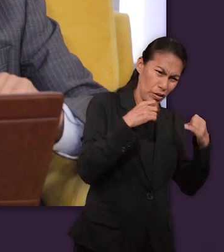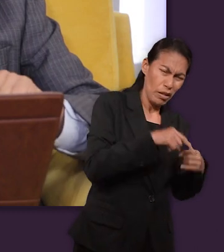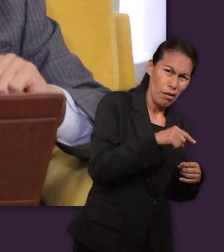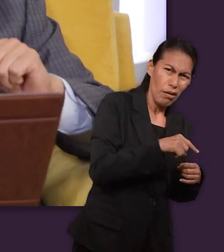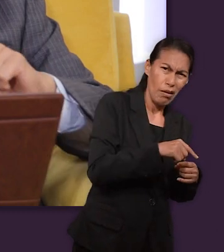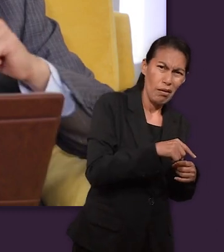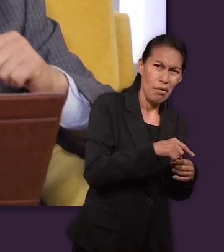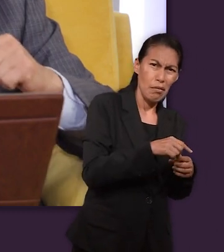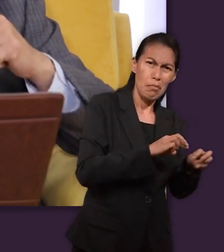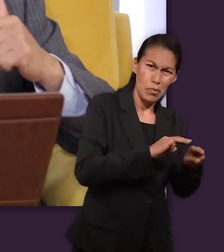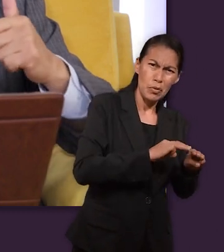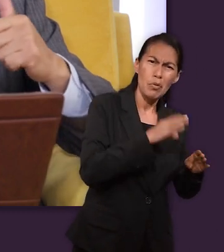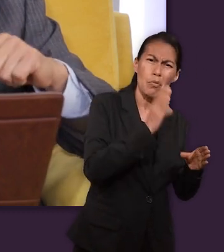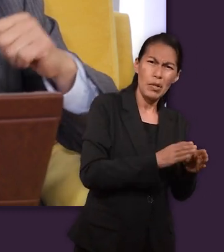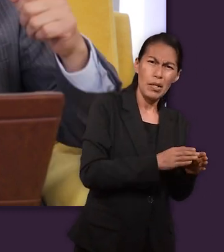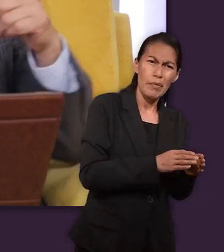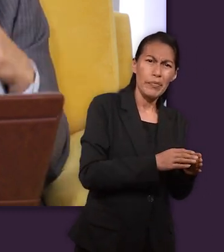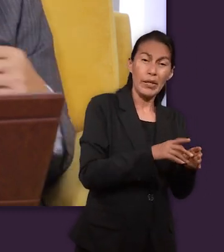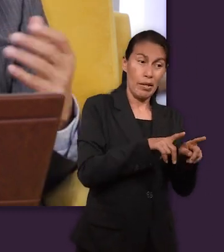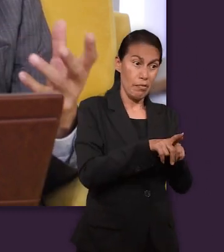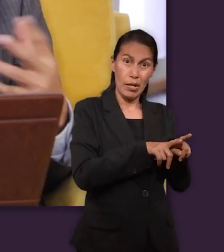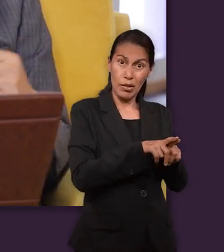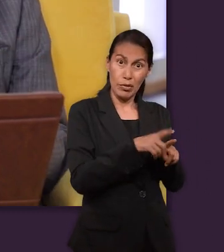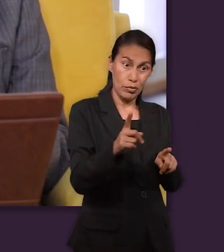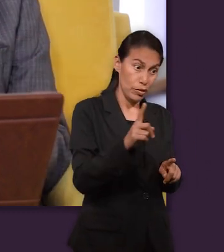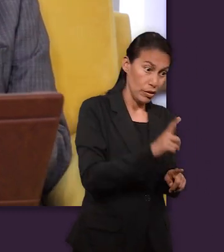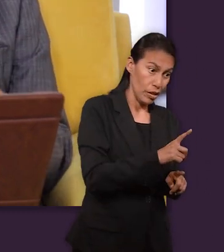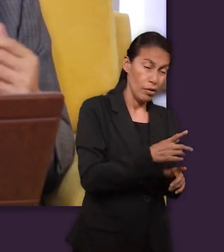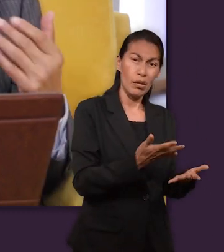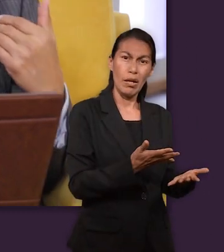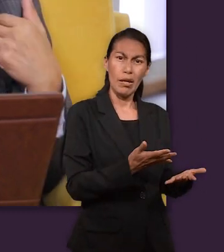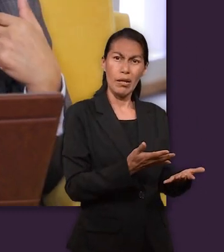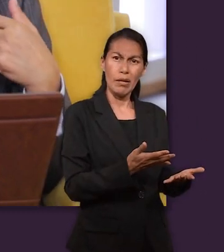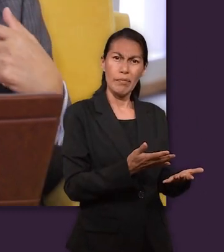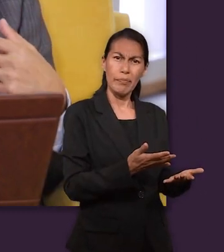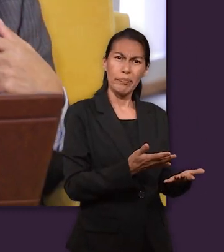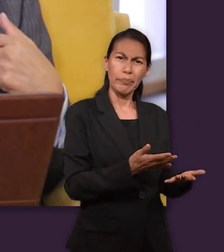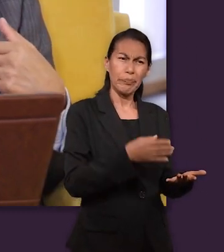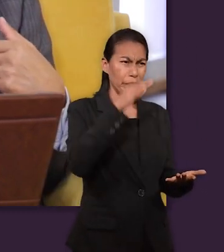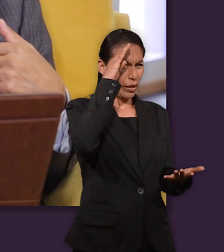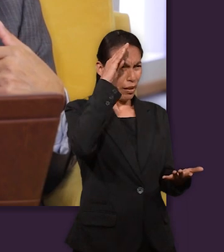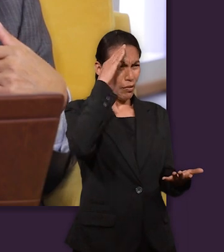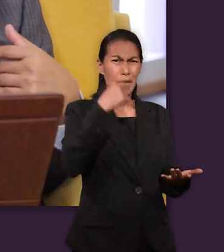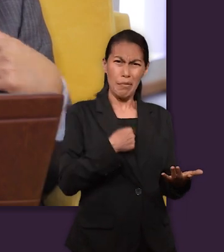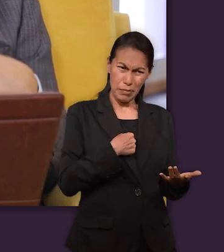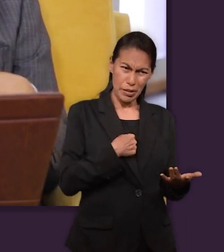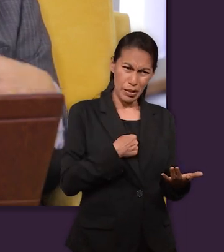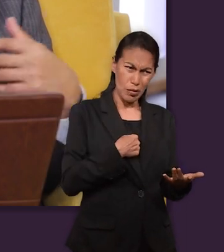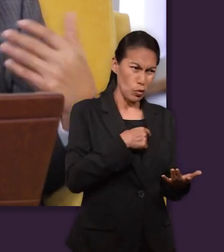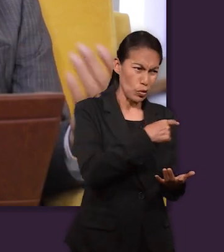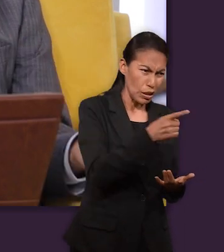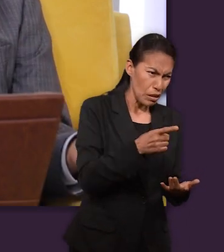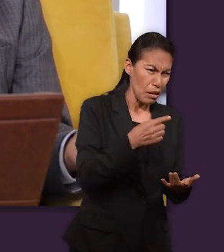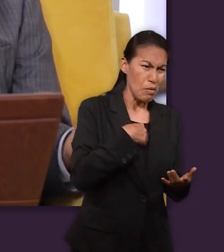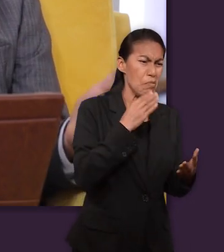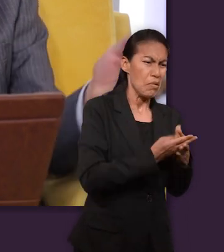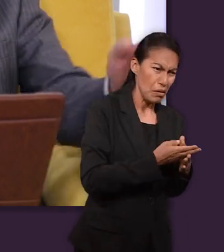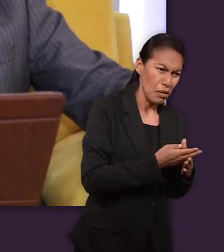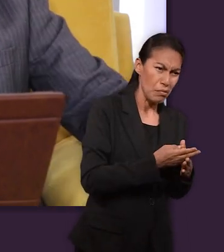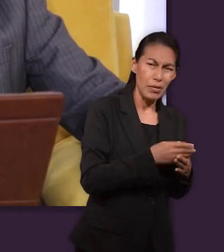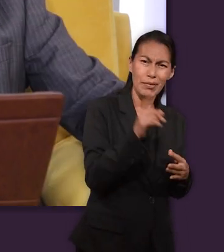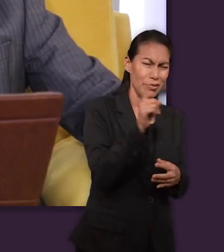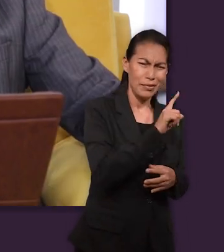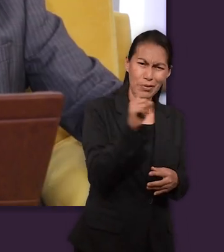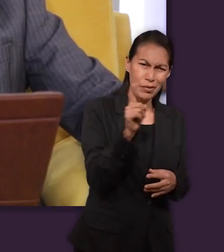la misión de José, José, por ejemplo, cuando vienen los hermanos y dicen bueno, es que ustedes me enviaron aquí pensando que se iban a deshacer de mí,